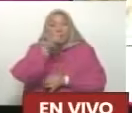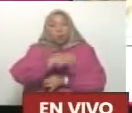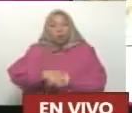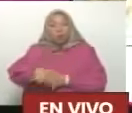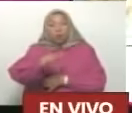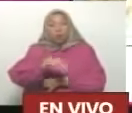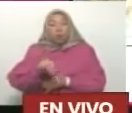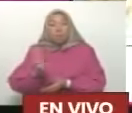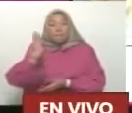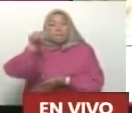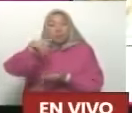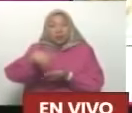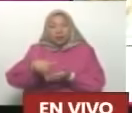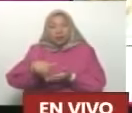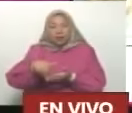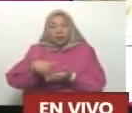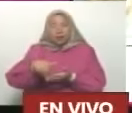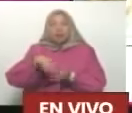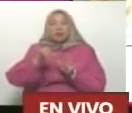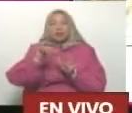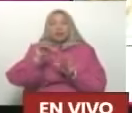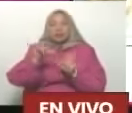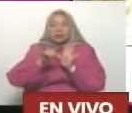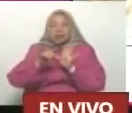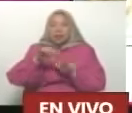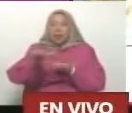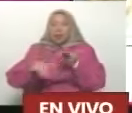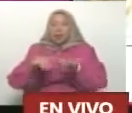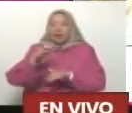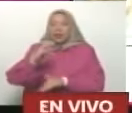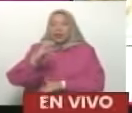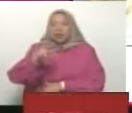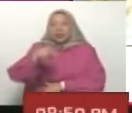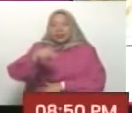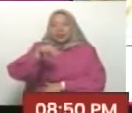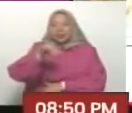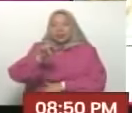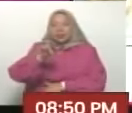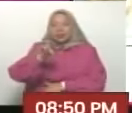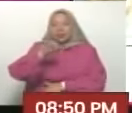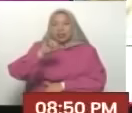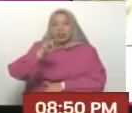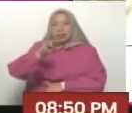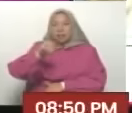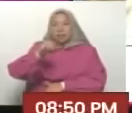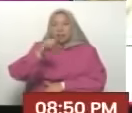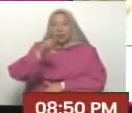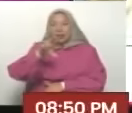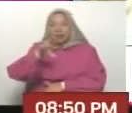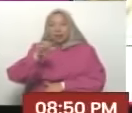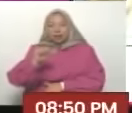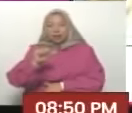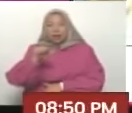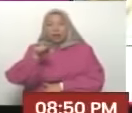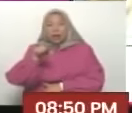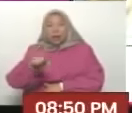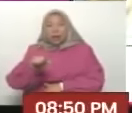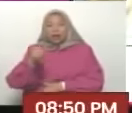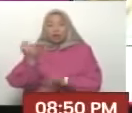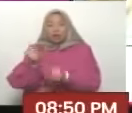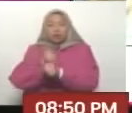estado Miranda, y esta acción además que se realizó beneficia a más de 450 estudiantes, presidente, se realizó un trabajo